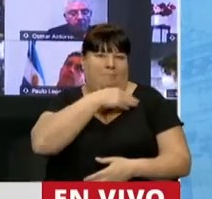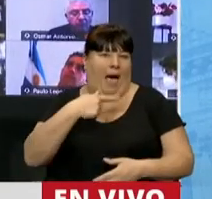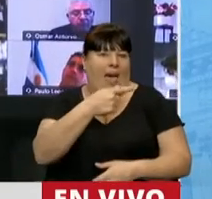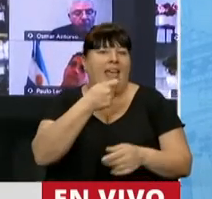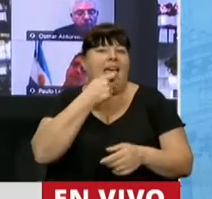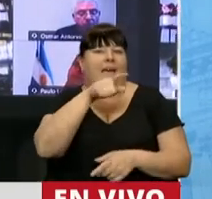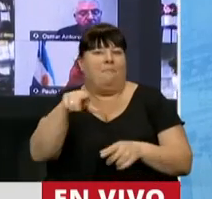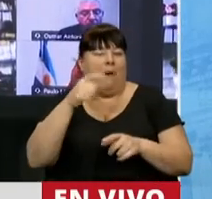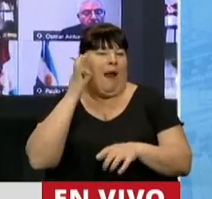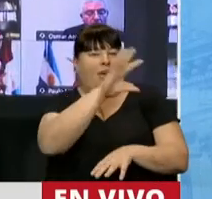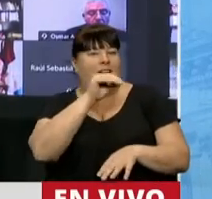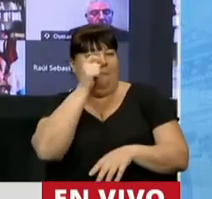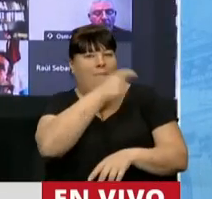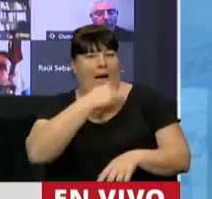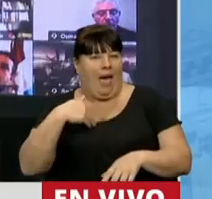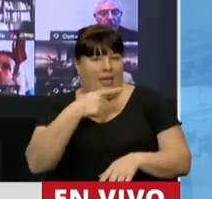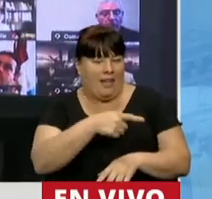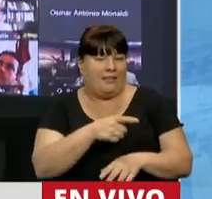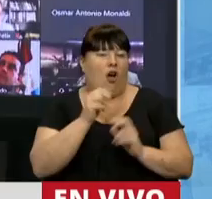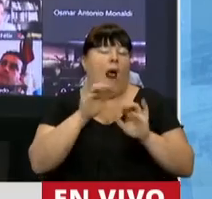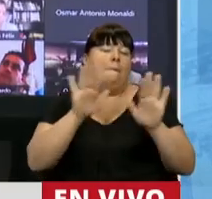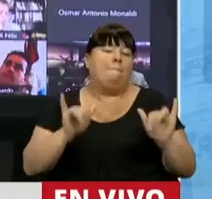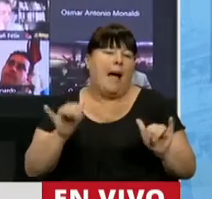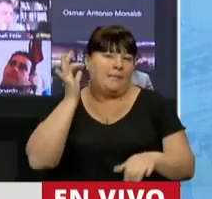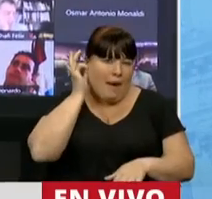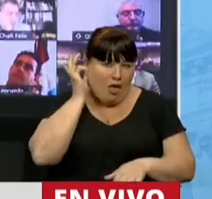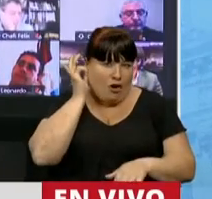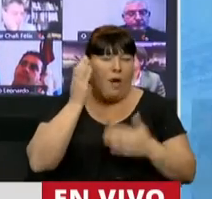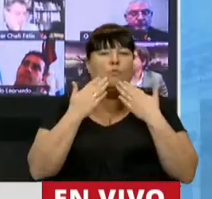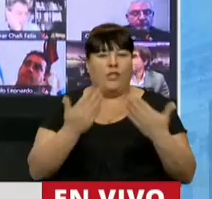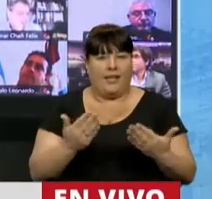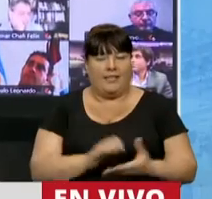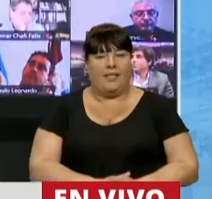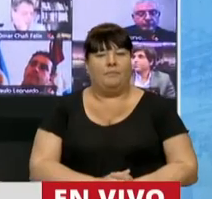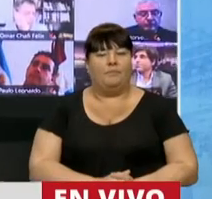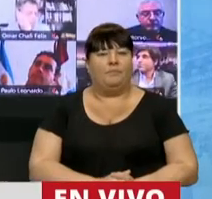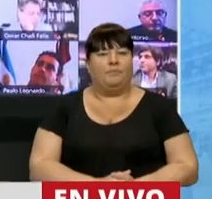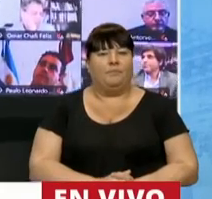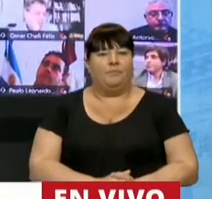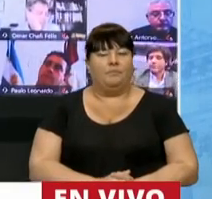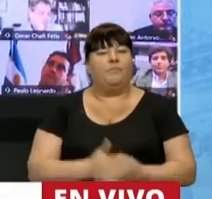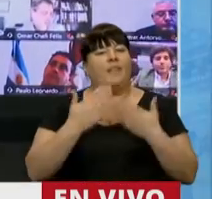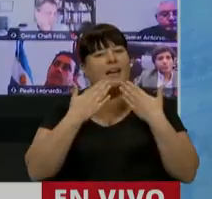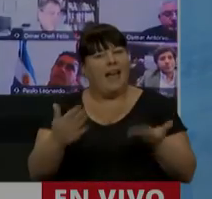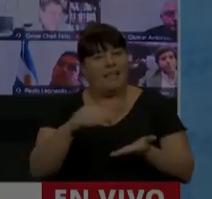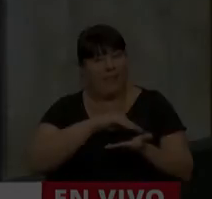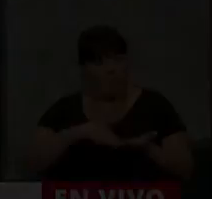grandes ejemplos, y que descanse en paz, Diego Armando Maradona. Muchas gracias. Gracias, diputado.